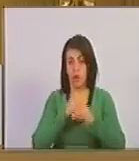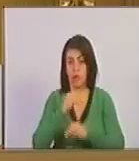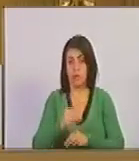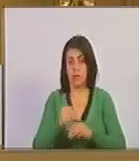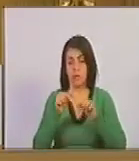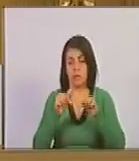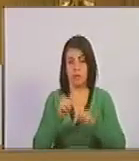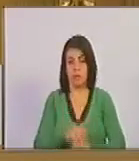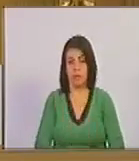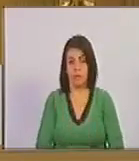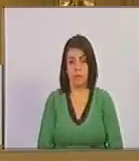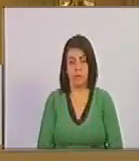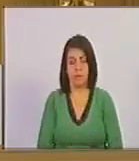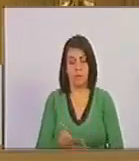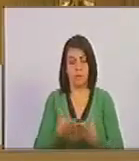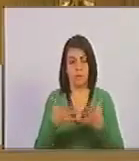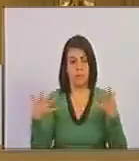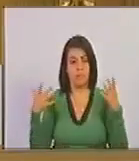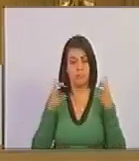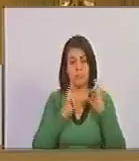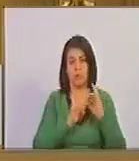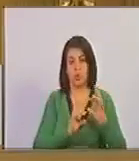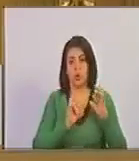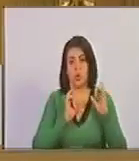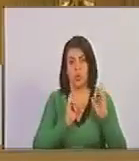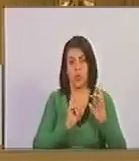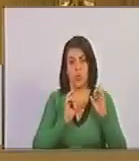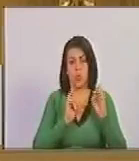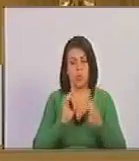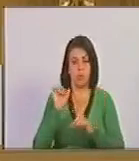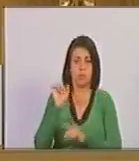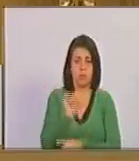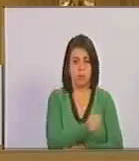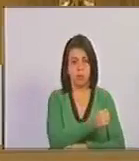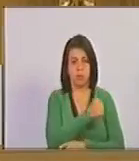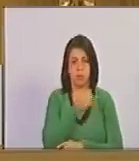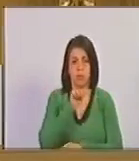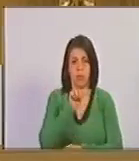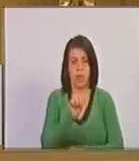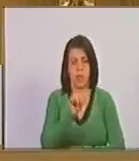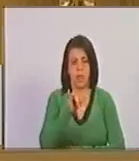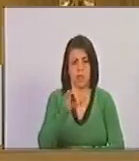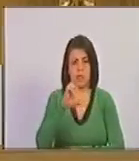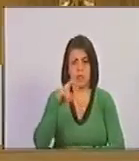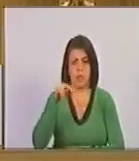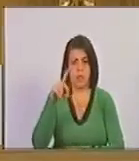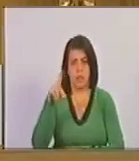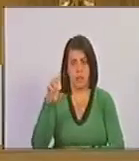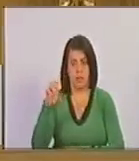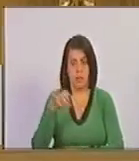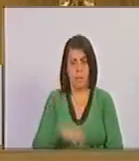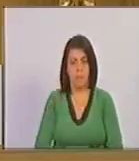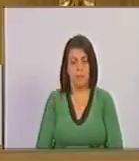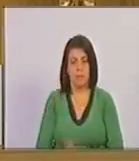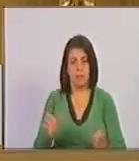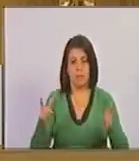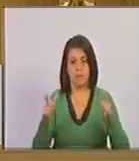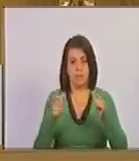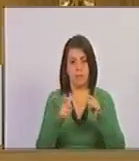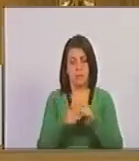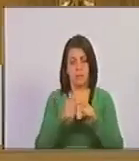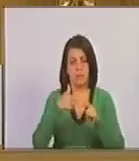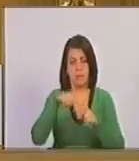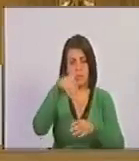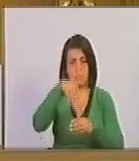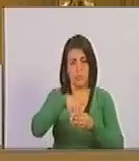gran duelo de derrocamiento de Allende, donde una revolución que fue